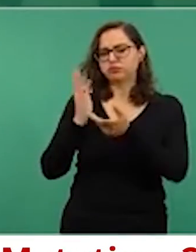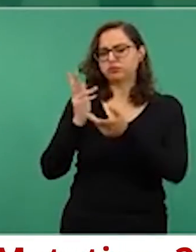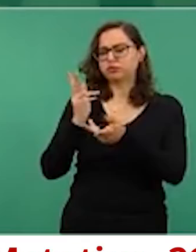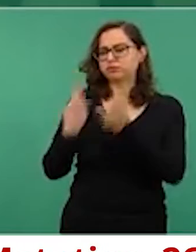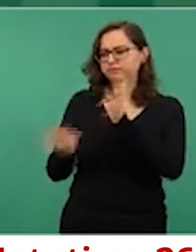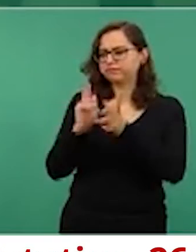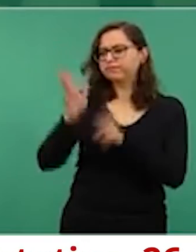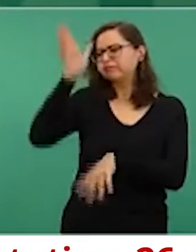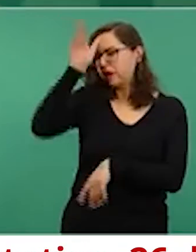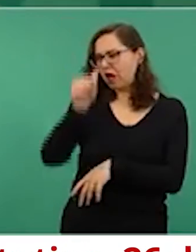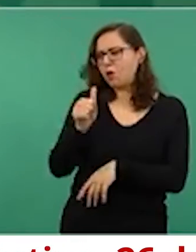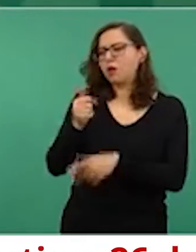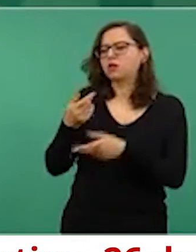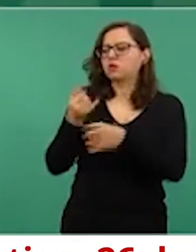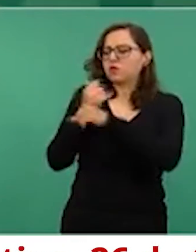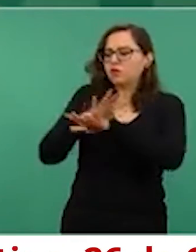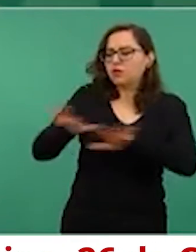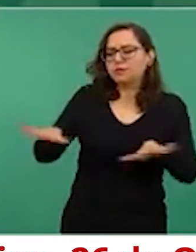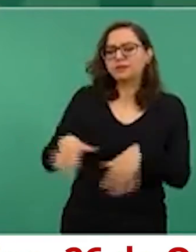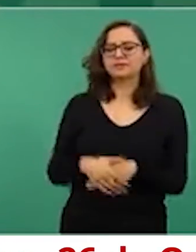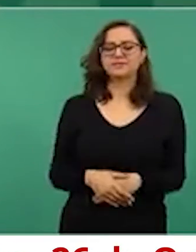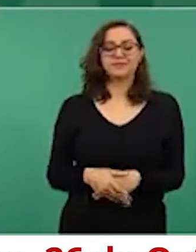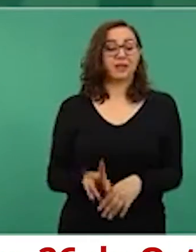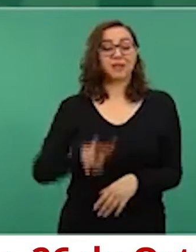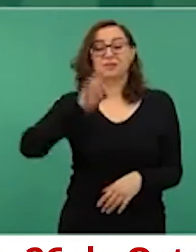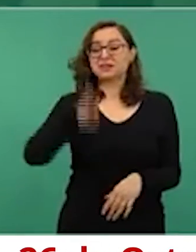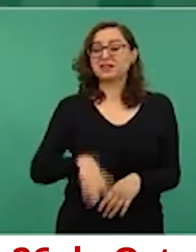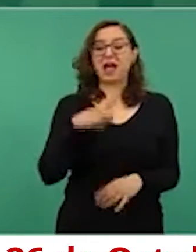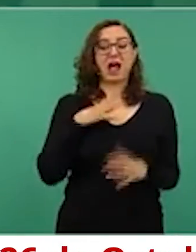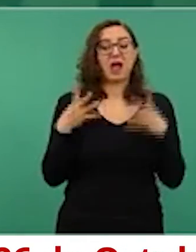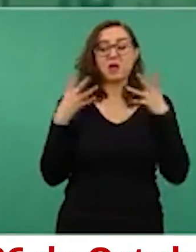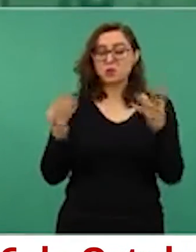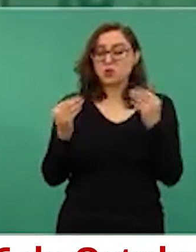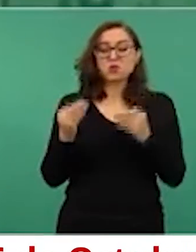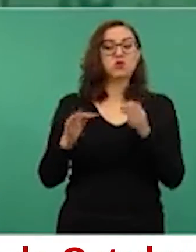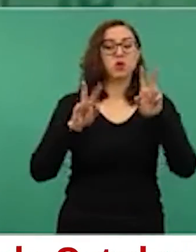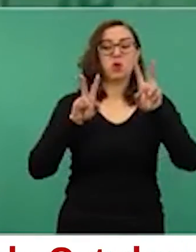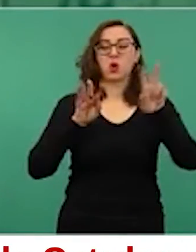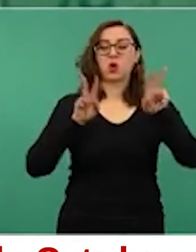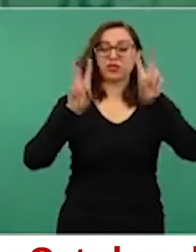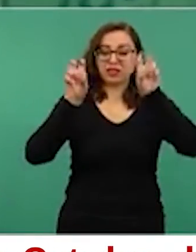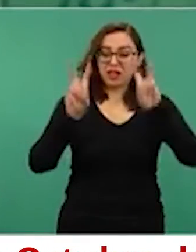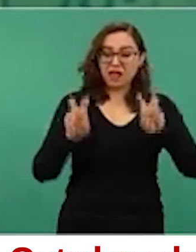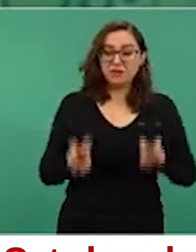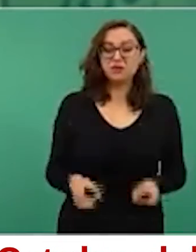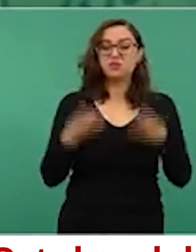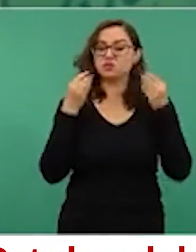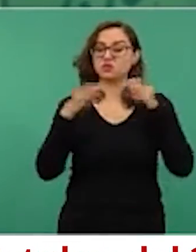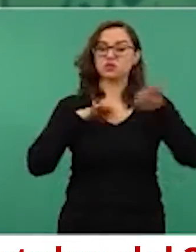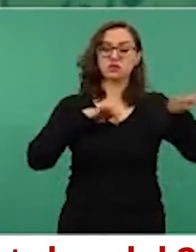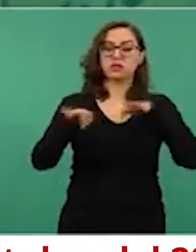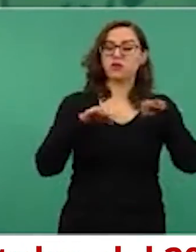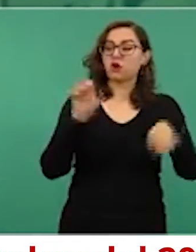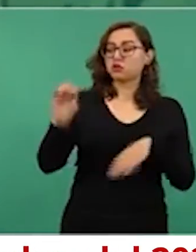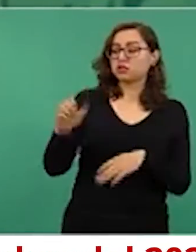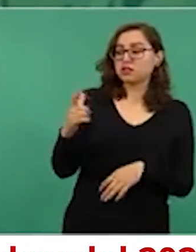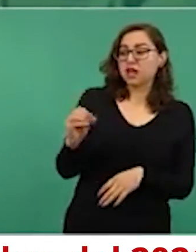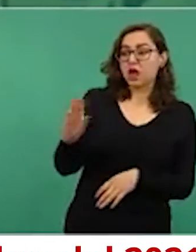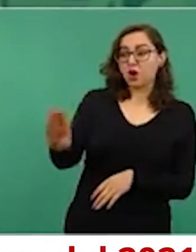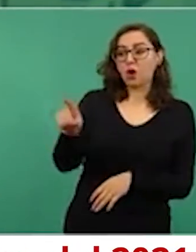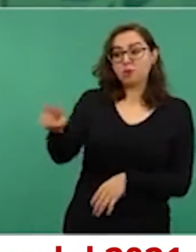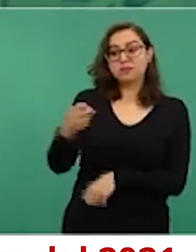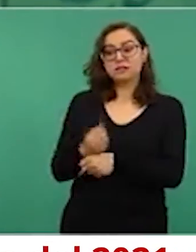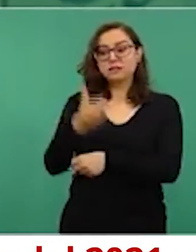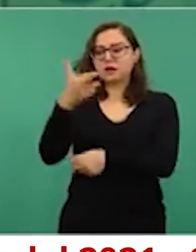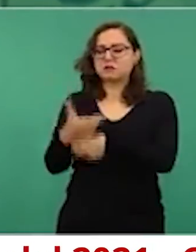tenemos muchas cosas. Le tengo mucha confianza al secretario de Gobernación y seguramente él lo está viendo. Pero